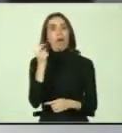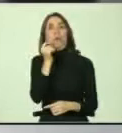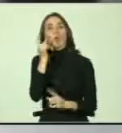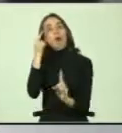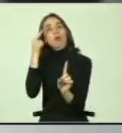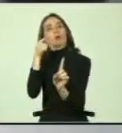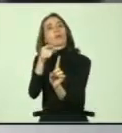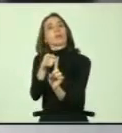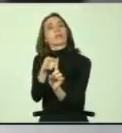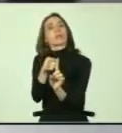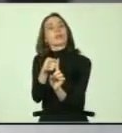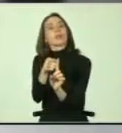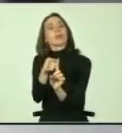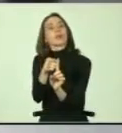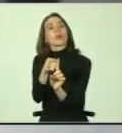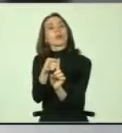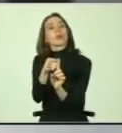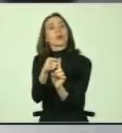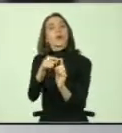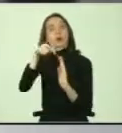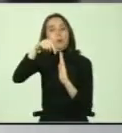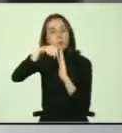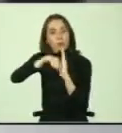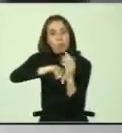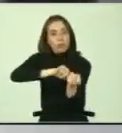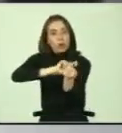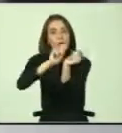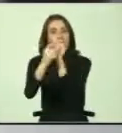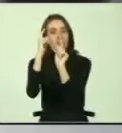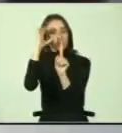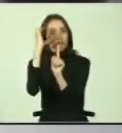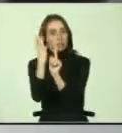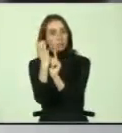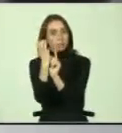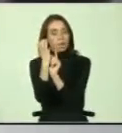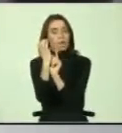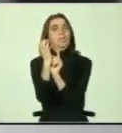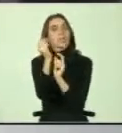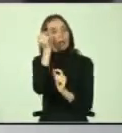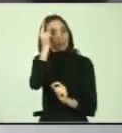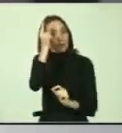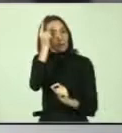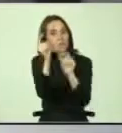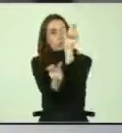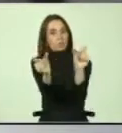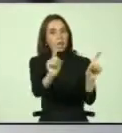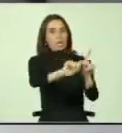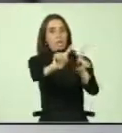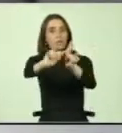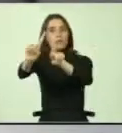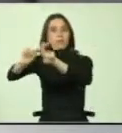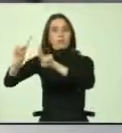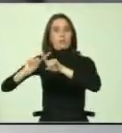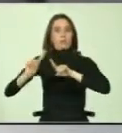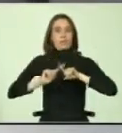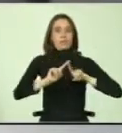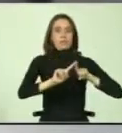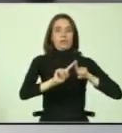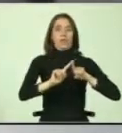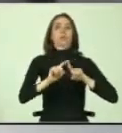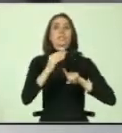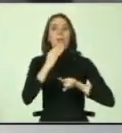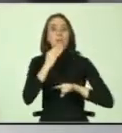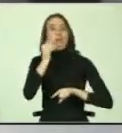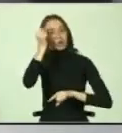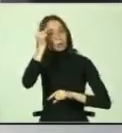de que se produzca un profundo cambio cultural comprensivo con respecto a la diversidad y fundamentalmente a los derechos